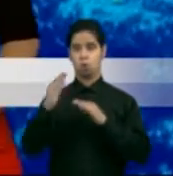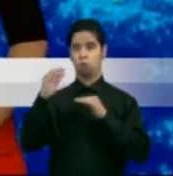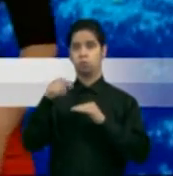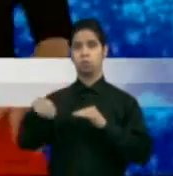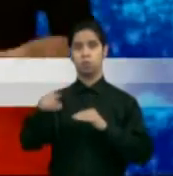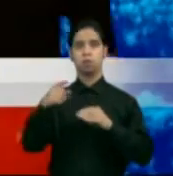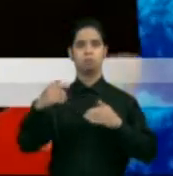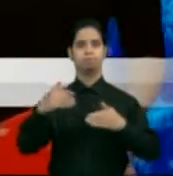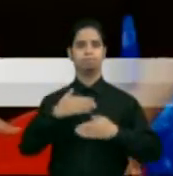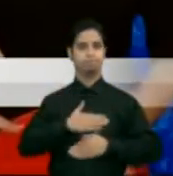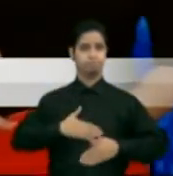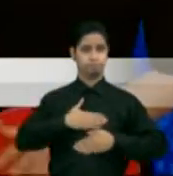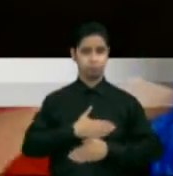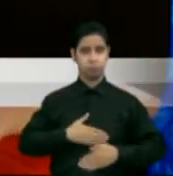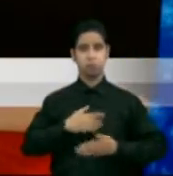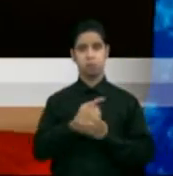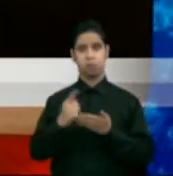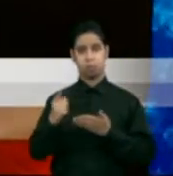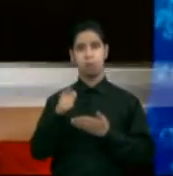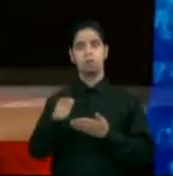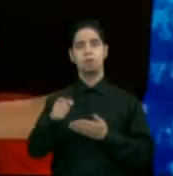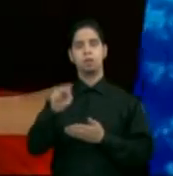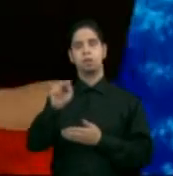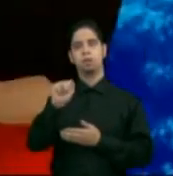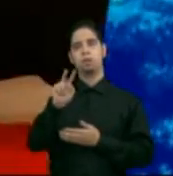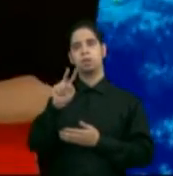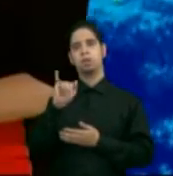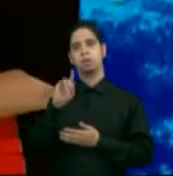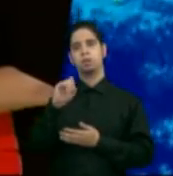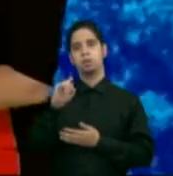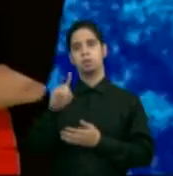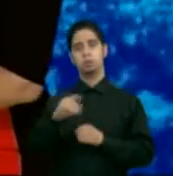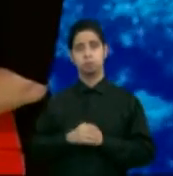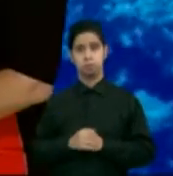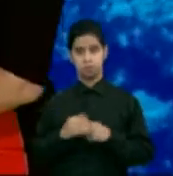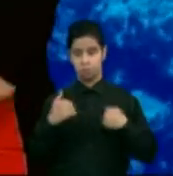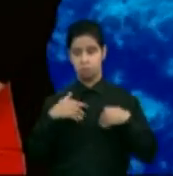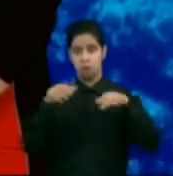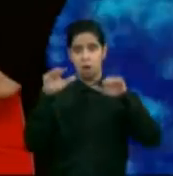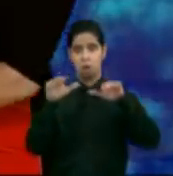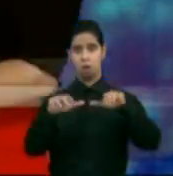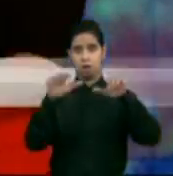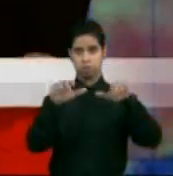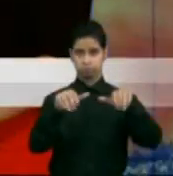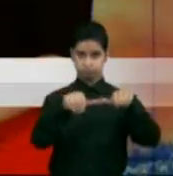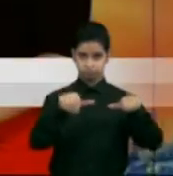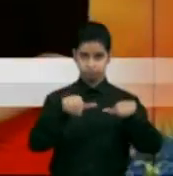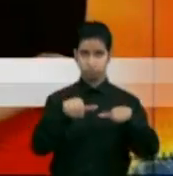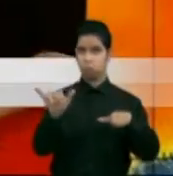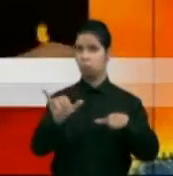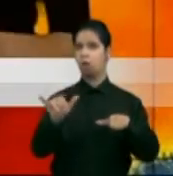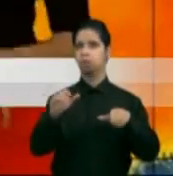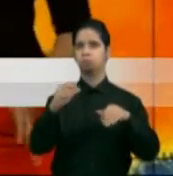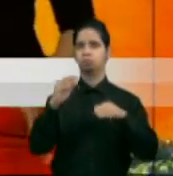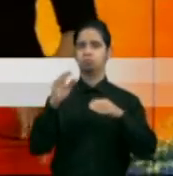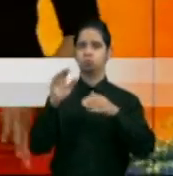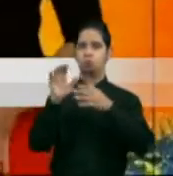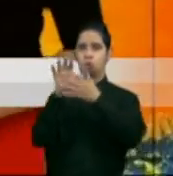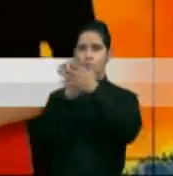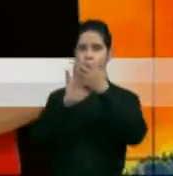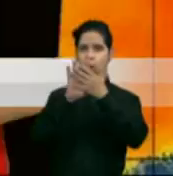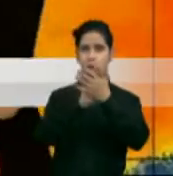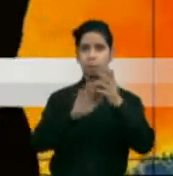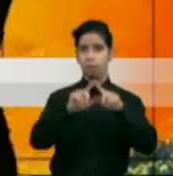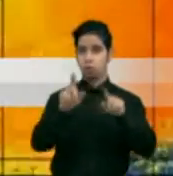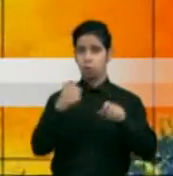semana de Navidad que por cierto sigue ventosa. Tenemos algunos aguaceros dispersos llegando acompañados de áreas de nubosidad, pero mucho aire